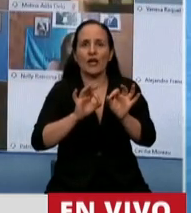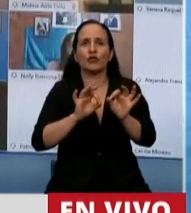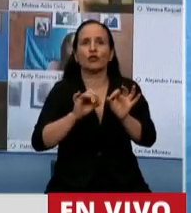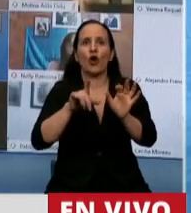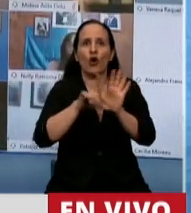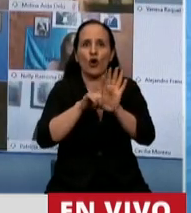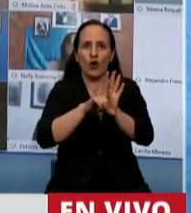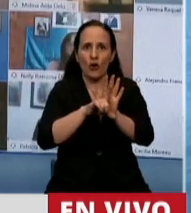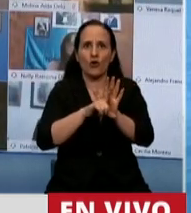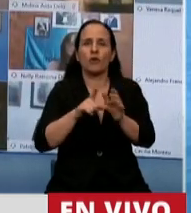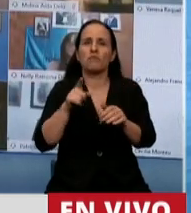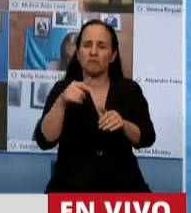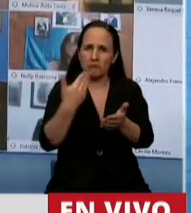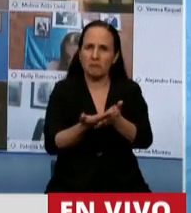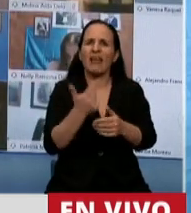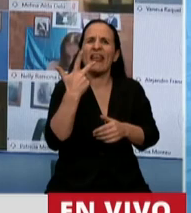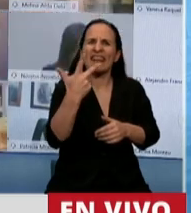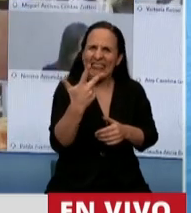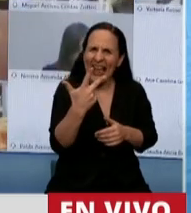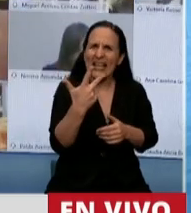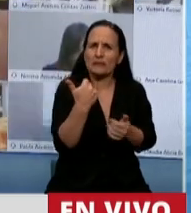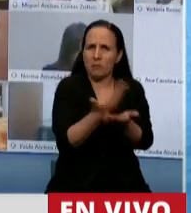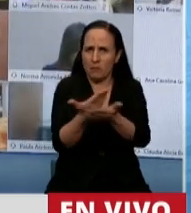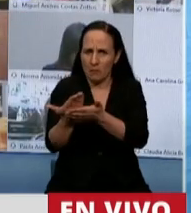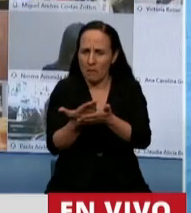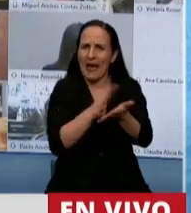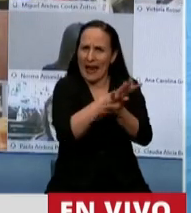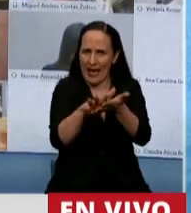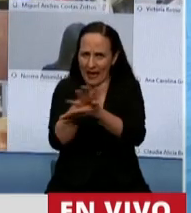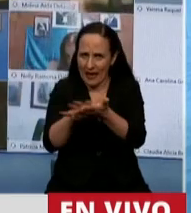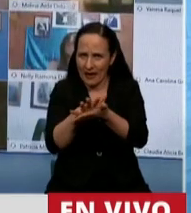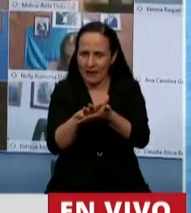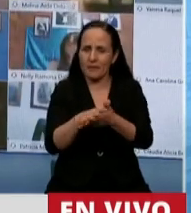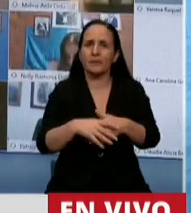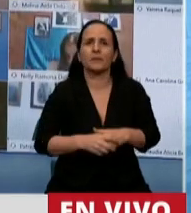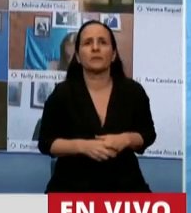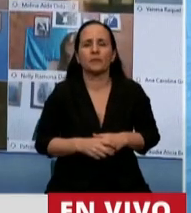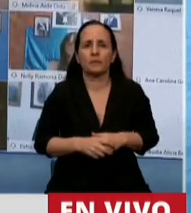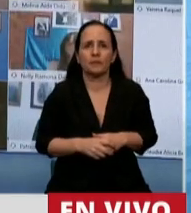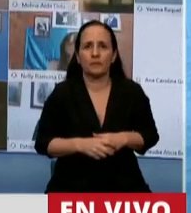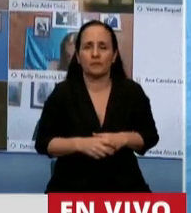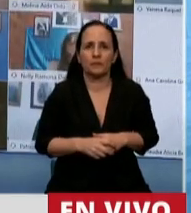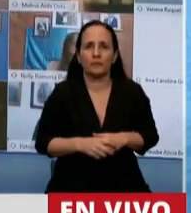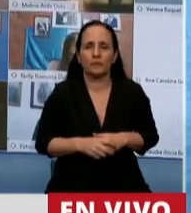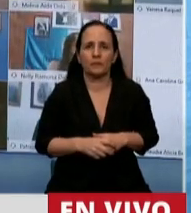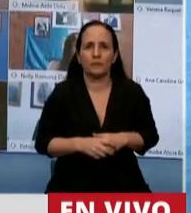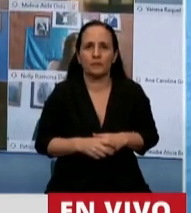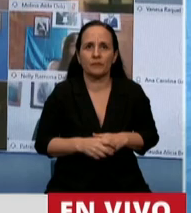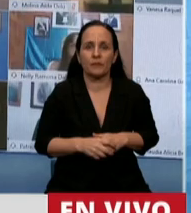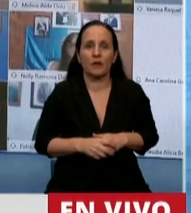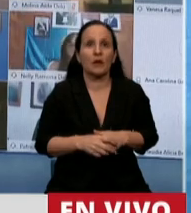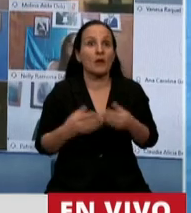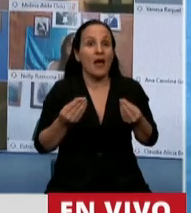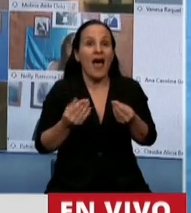hoy aquí prevé tres tipos de medidas reparatorias para con el Estado de parte de los buques que incurren en los